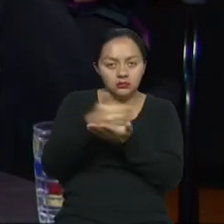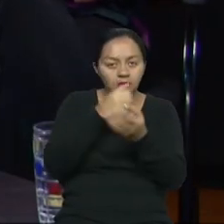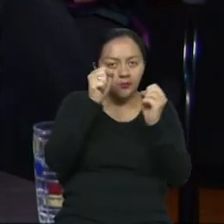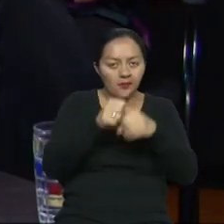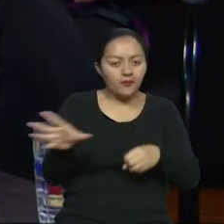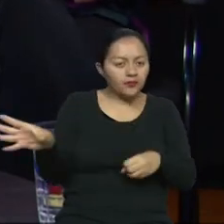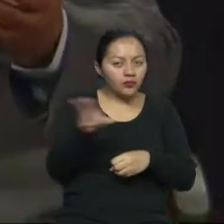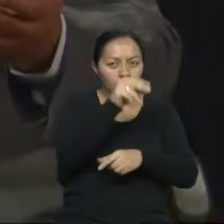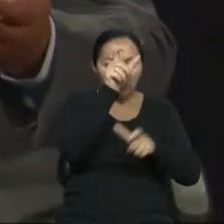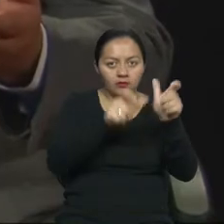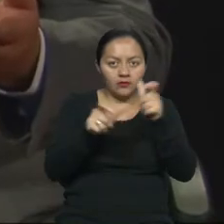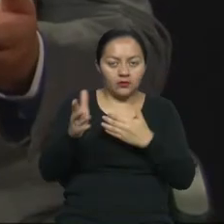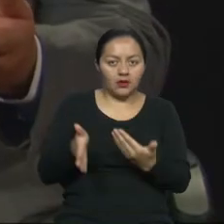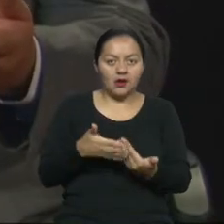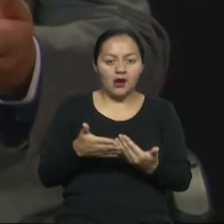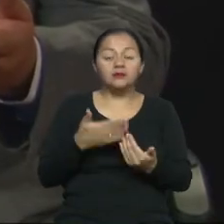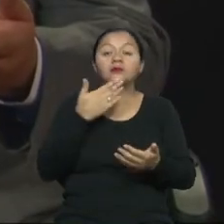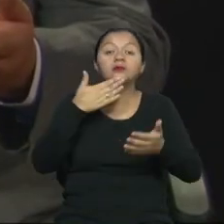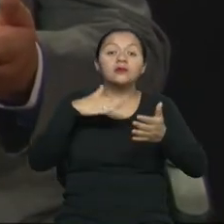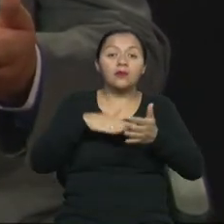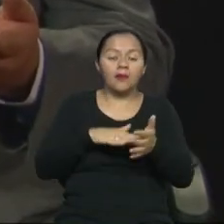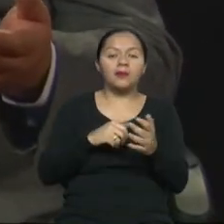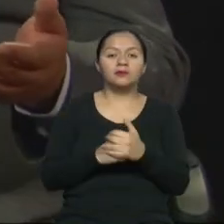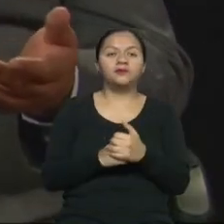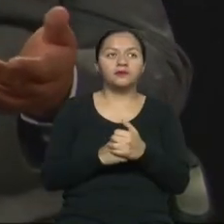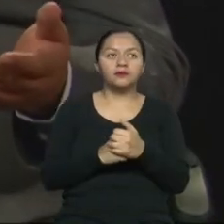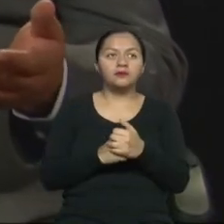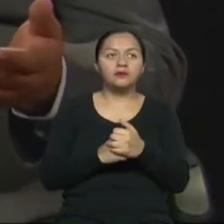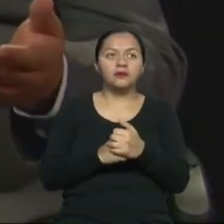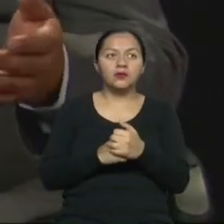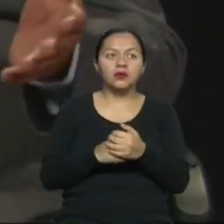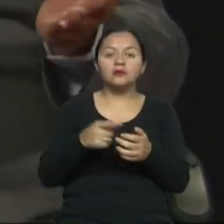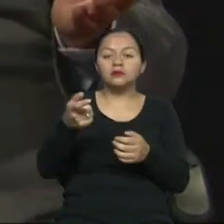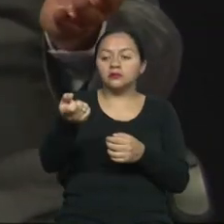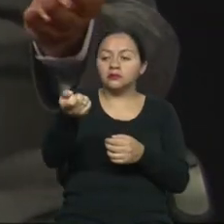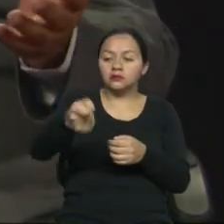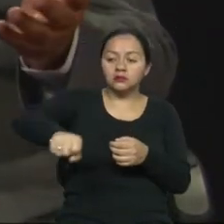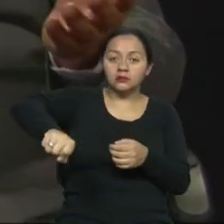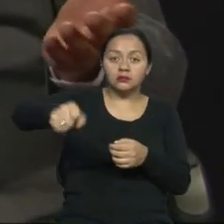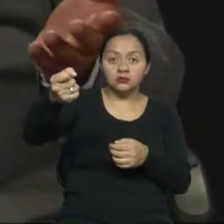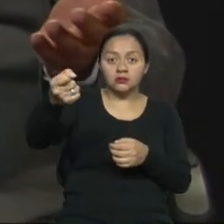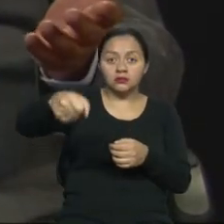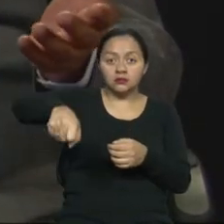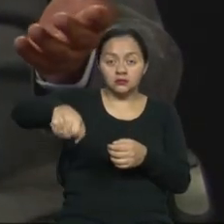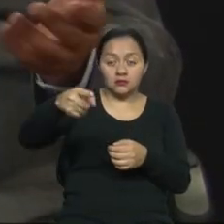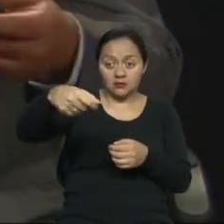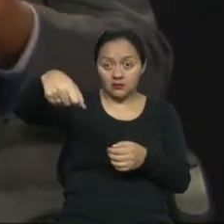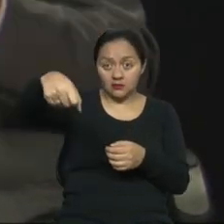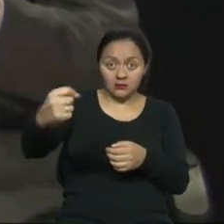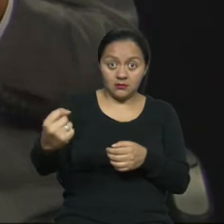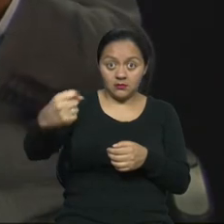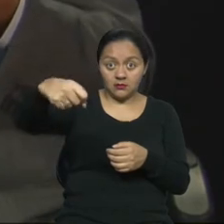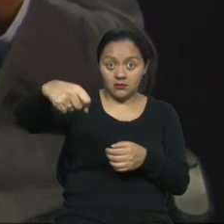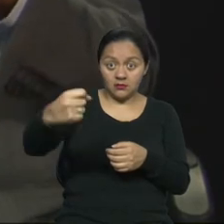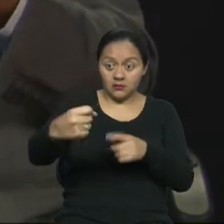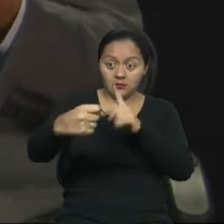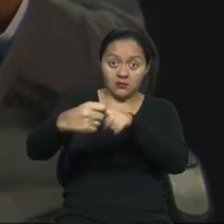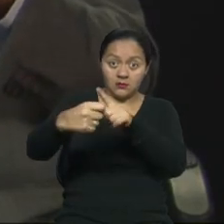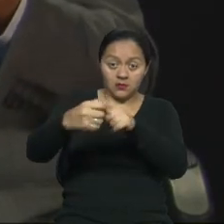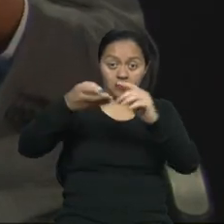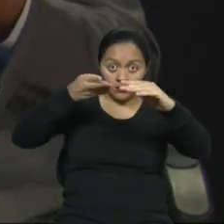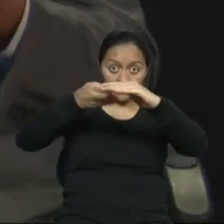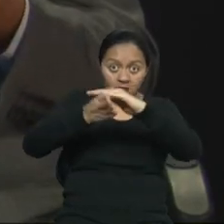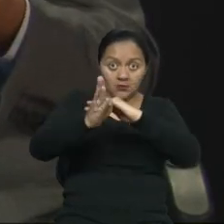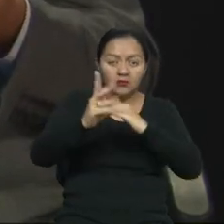todas las personas. Eliminar la ceradura de pomo. Por una ceradura de palanca, para la mayoría no tiene una razón. Pero para una persona que